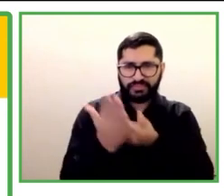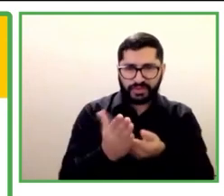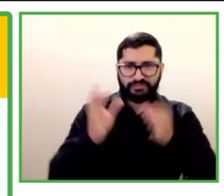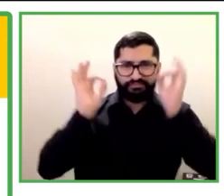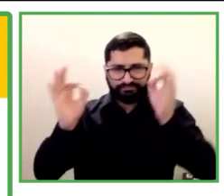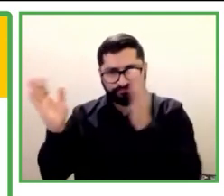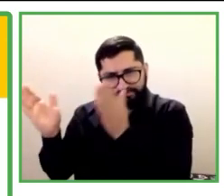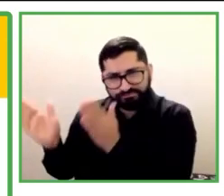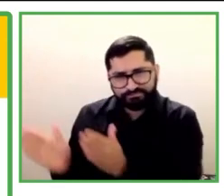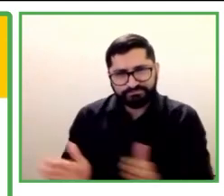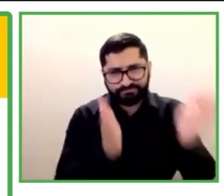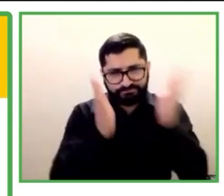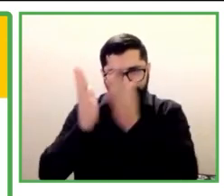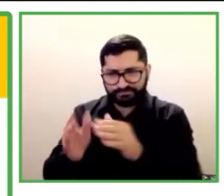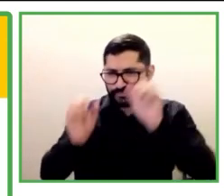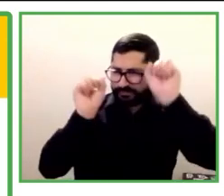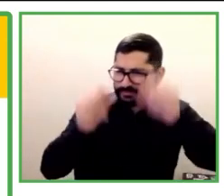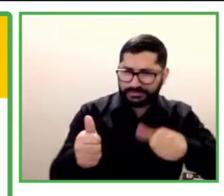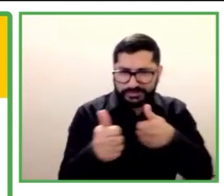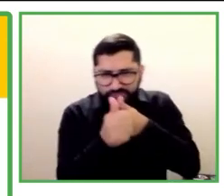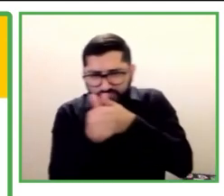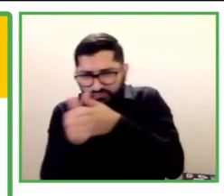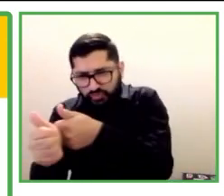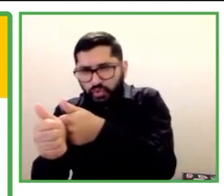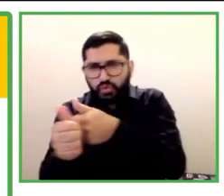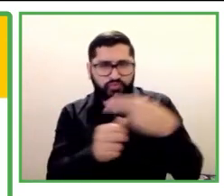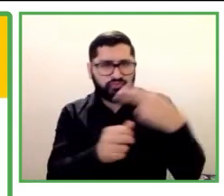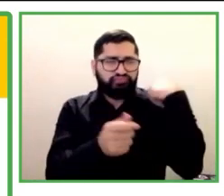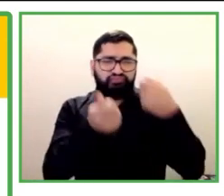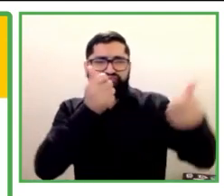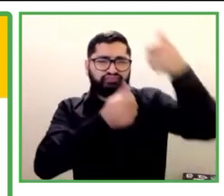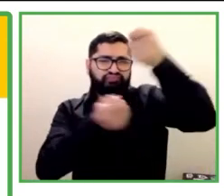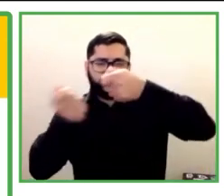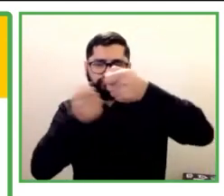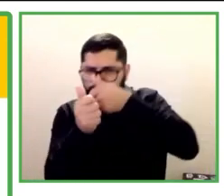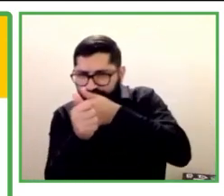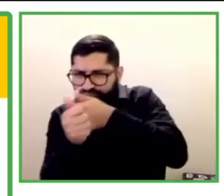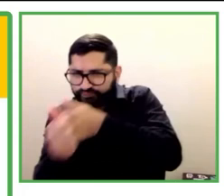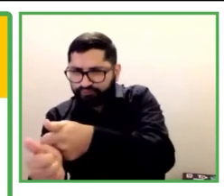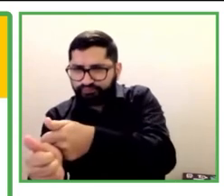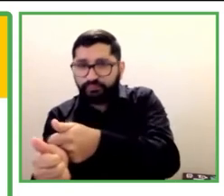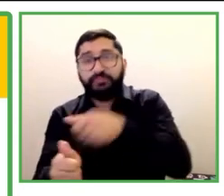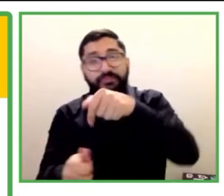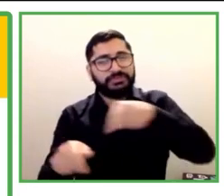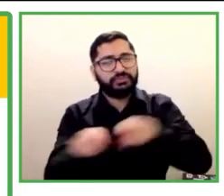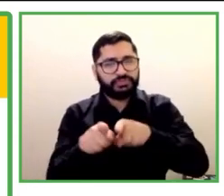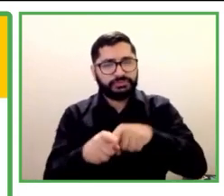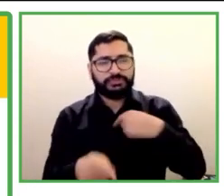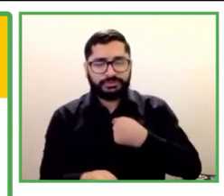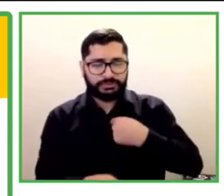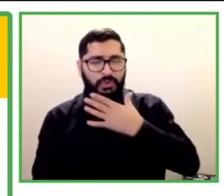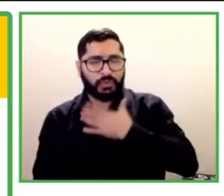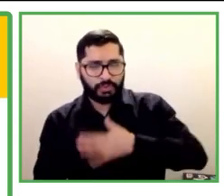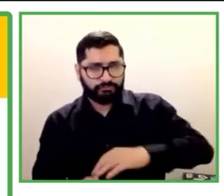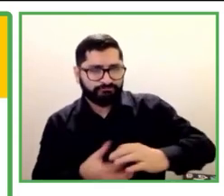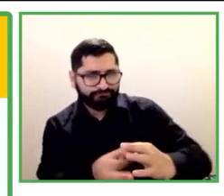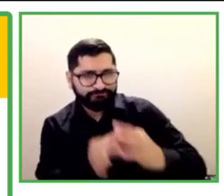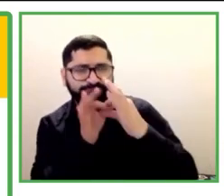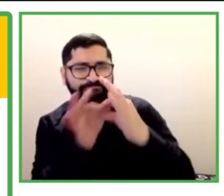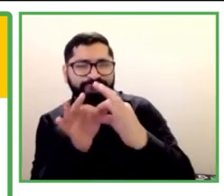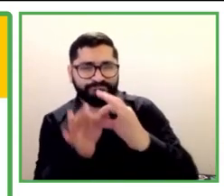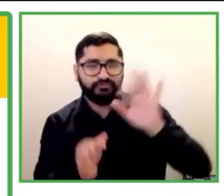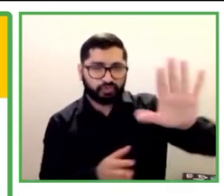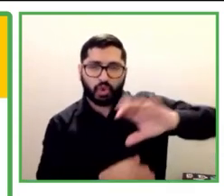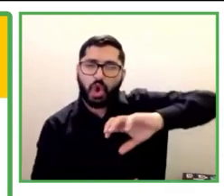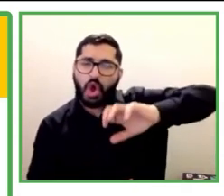que nosotros queremos está preferentemente en un país que sea miembro de esta red de